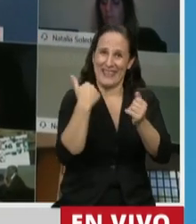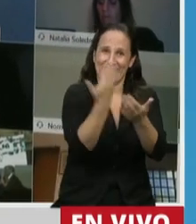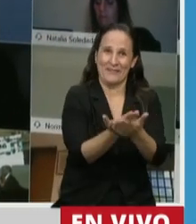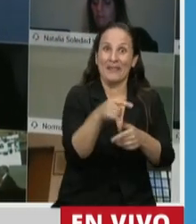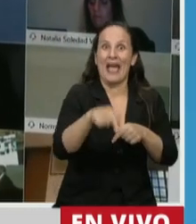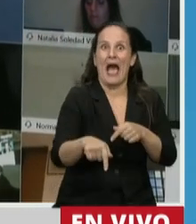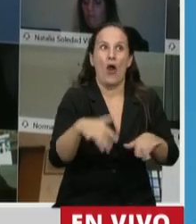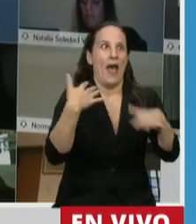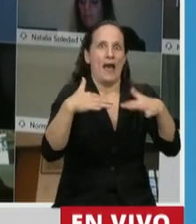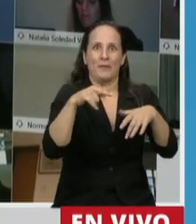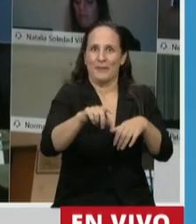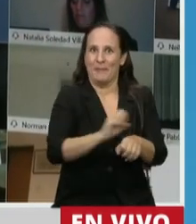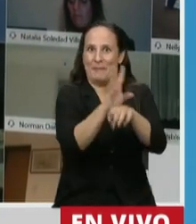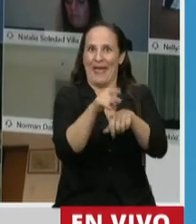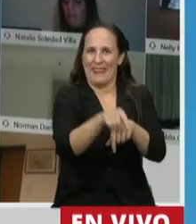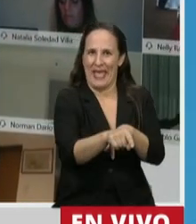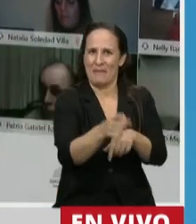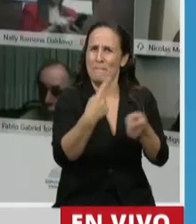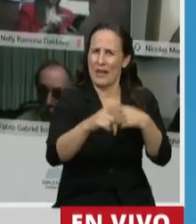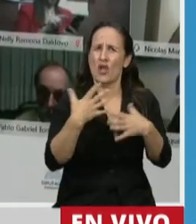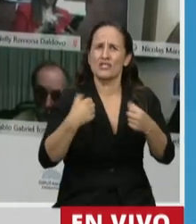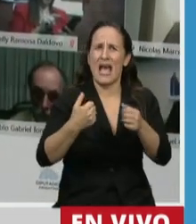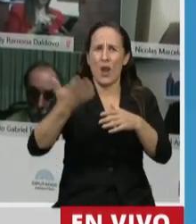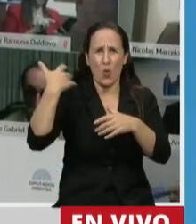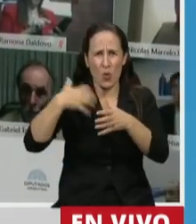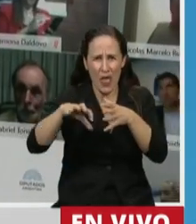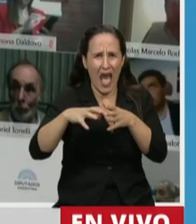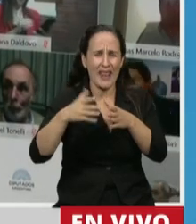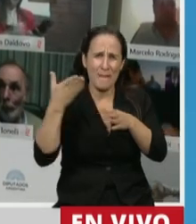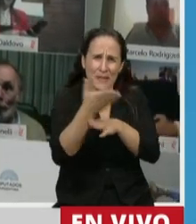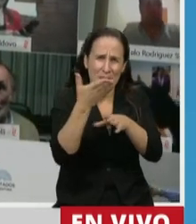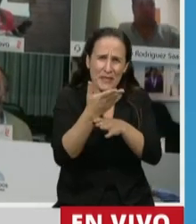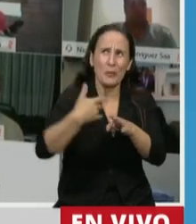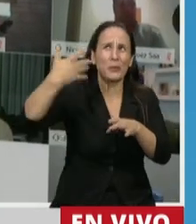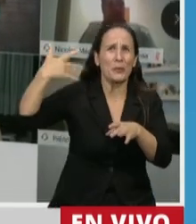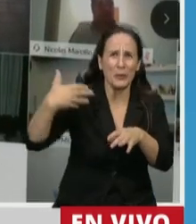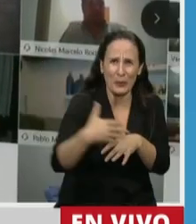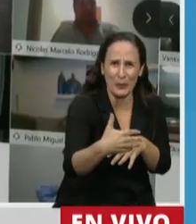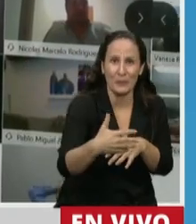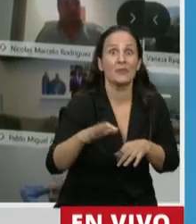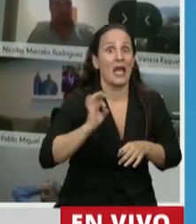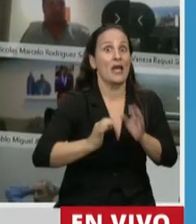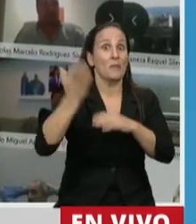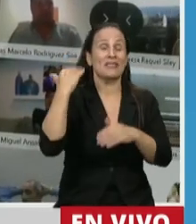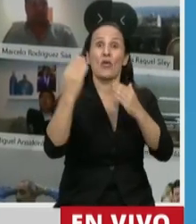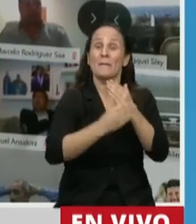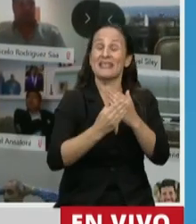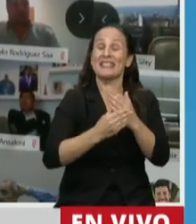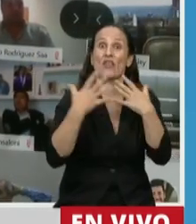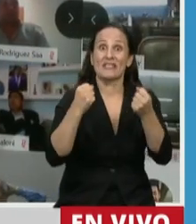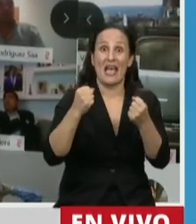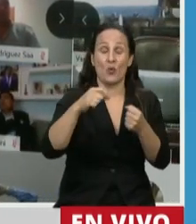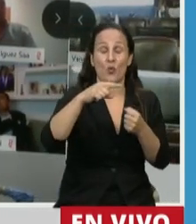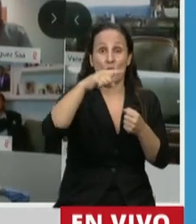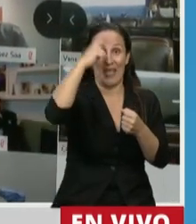importancia y de relieve, pero es un pedido del sector salud de hace mucho tiempo. El año pasado, como decía, el Ministerio de Salud de la Nación, la